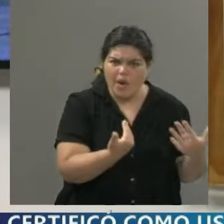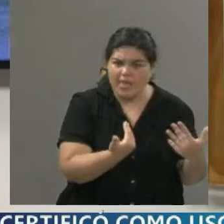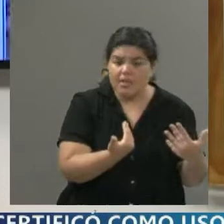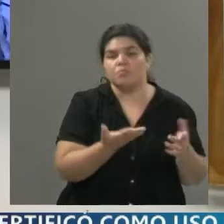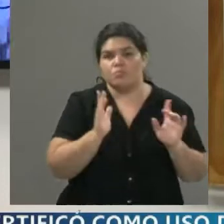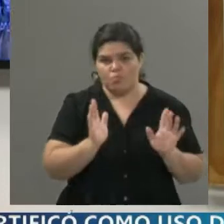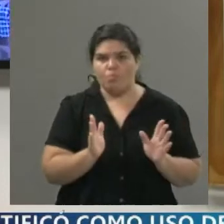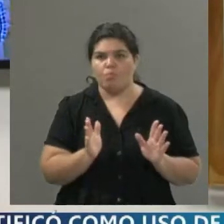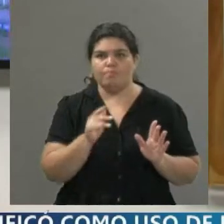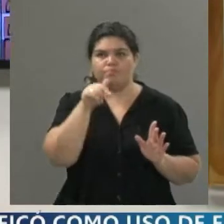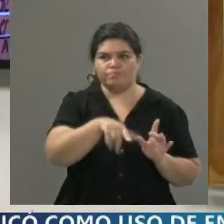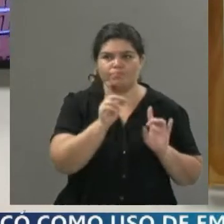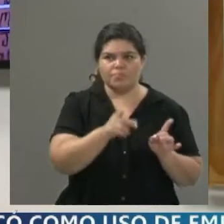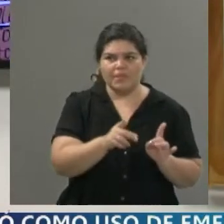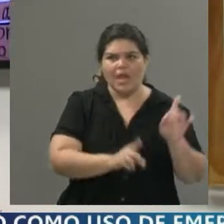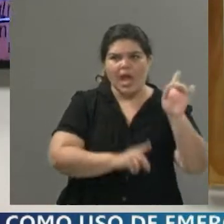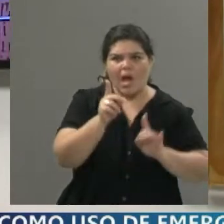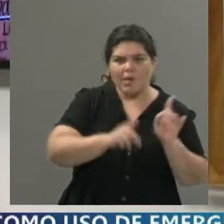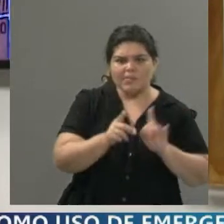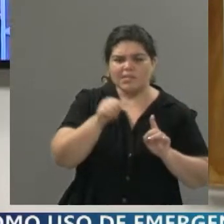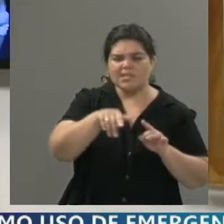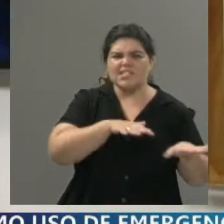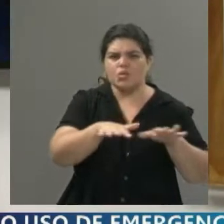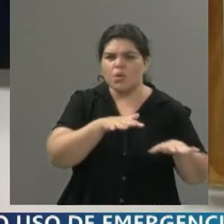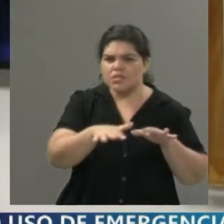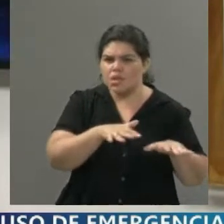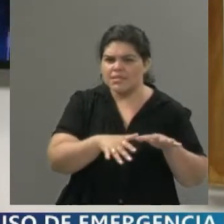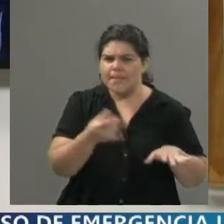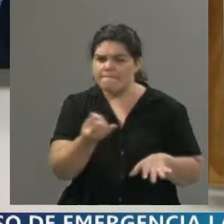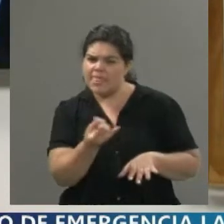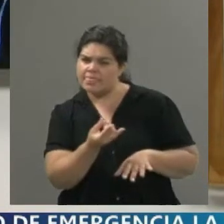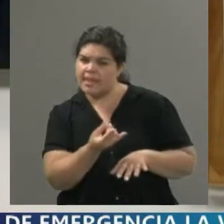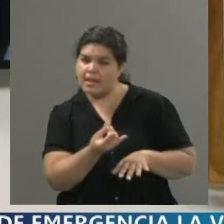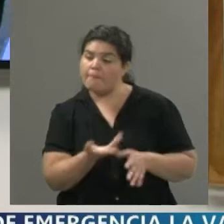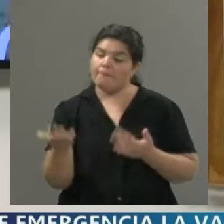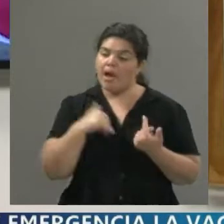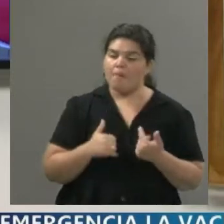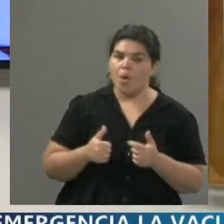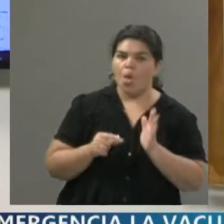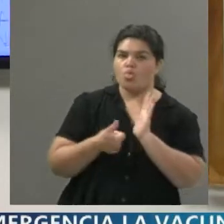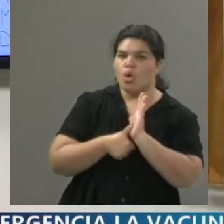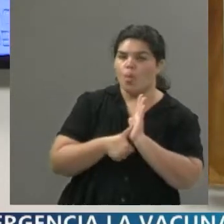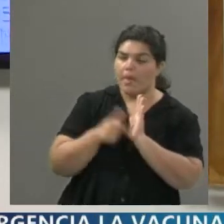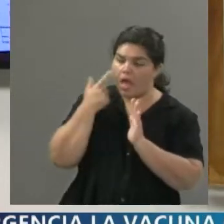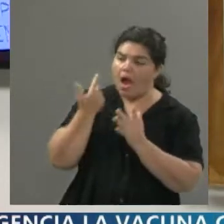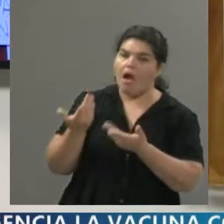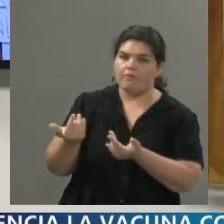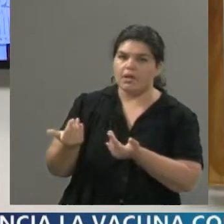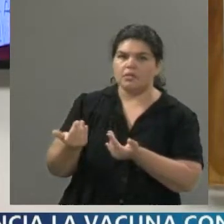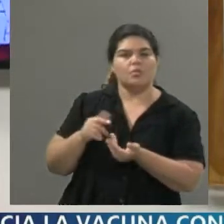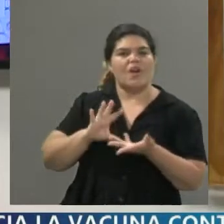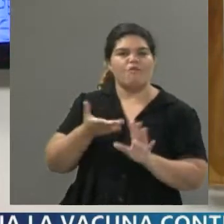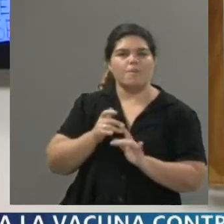y en realidad están haciendo averiguación de antecedentes. En fin, Correpi es otra de las instituciones que ha tratado de sacar del